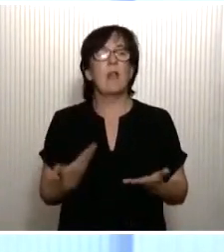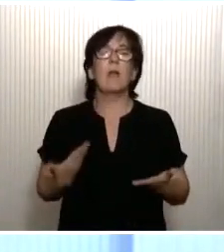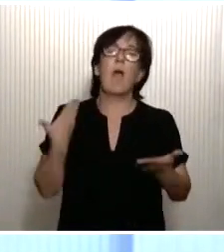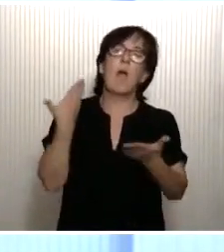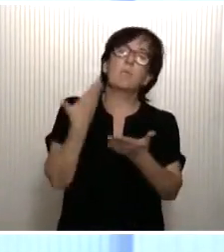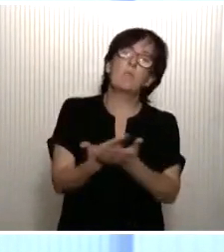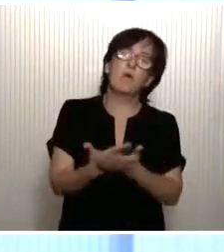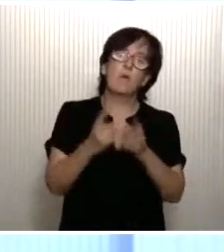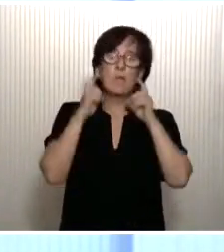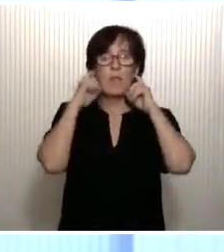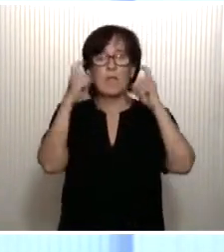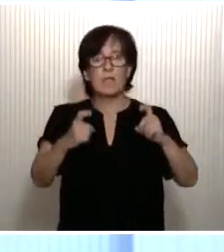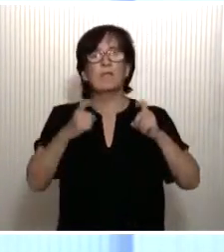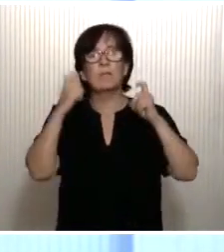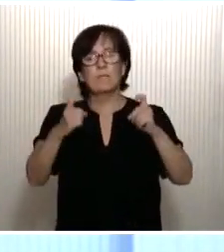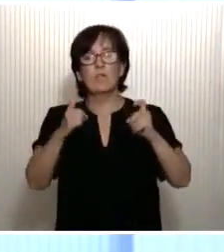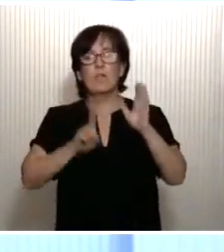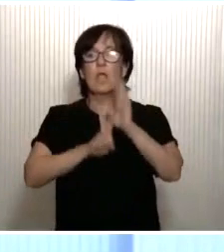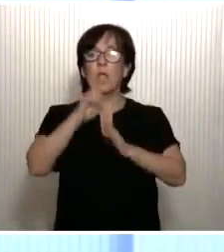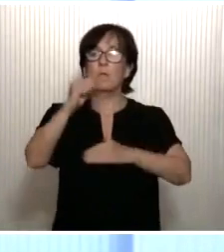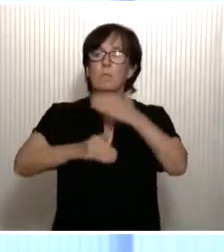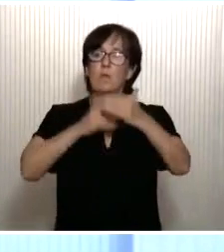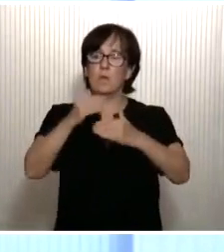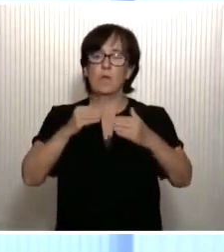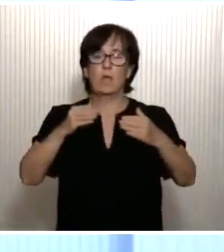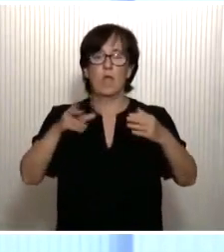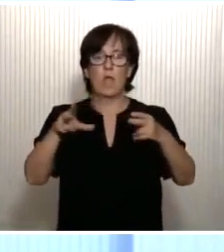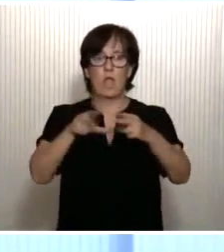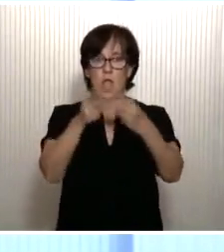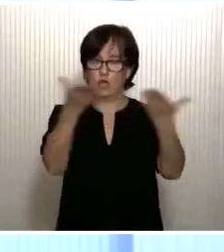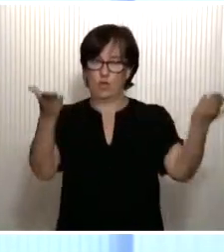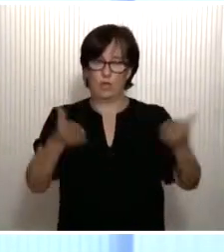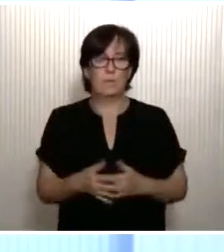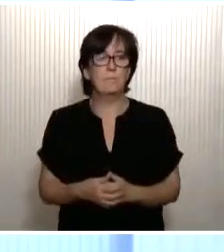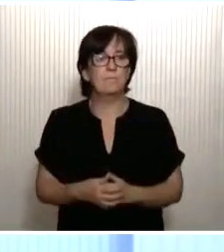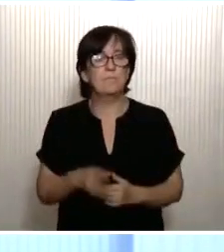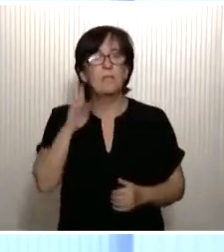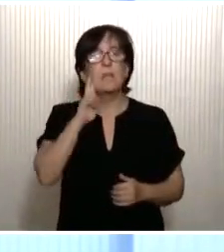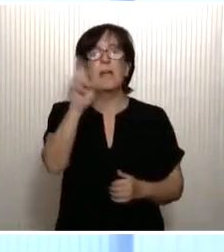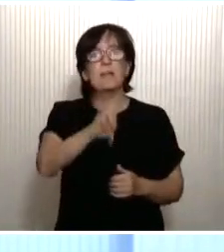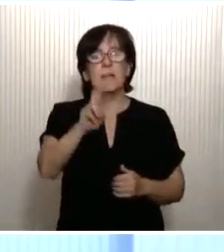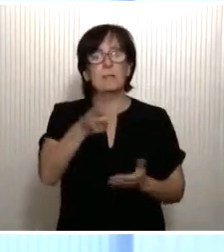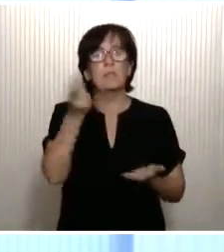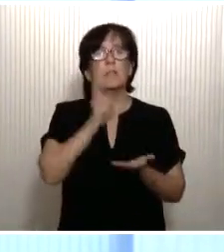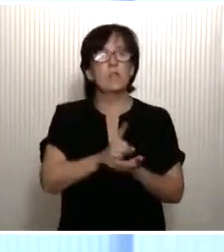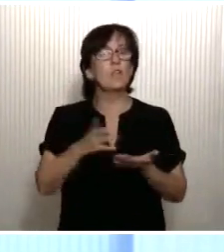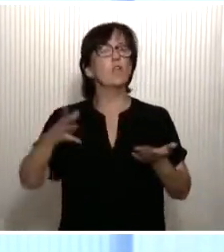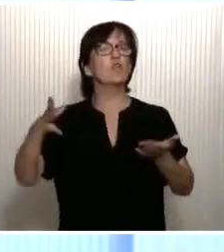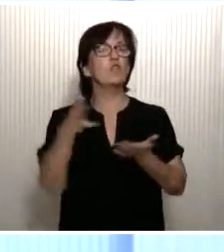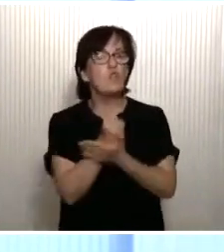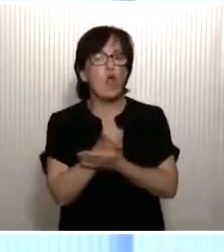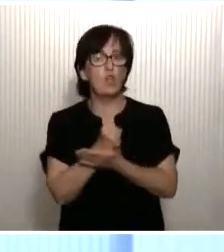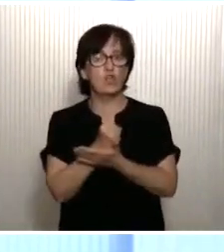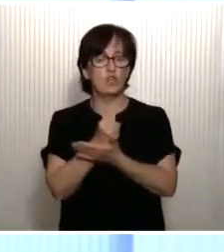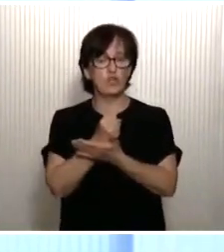al esfuerzo del progreso del conjunto de la sociedad. E insisto de nuevo, de todos ellos, de todas ellas,